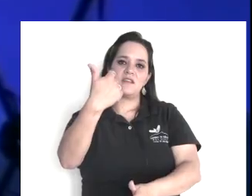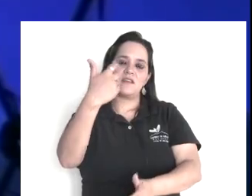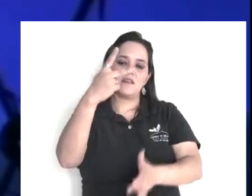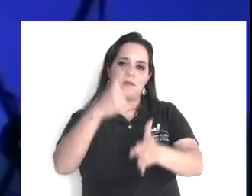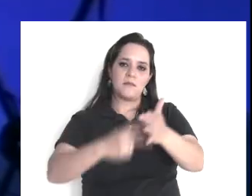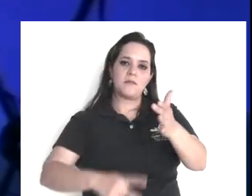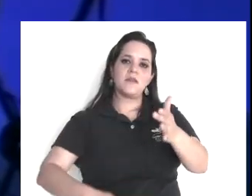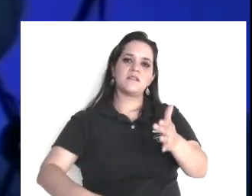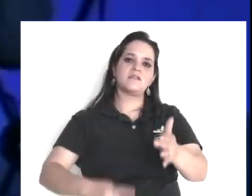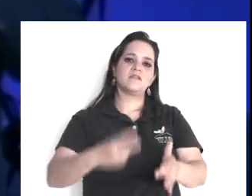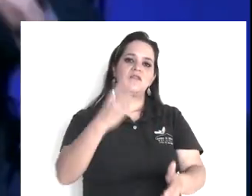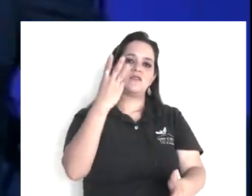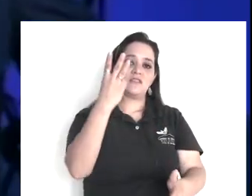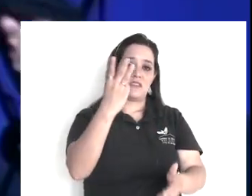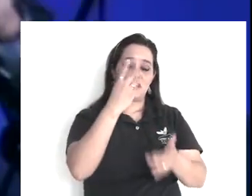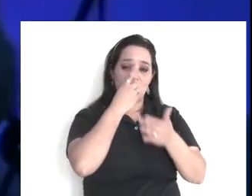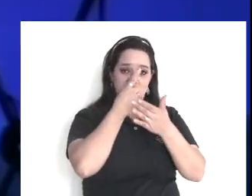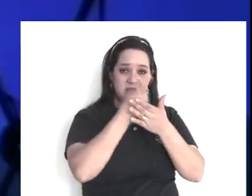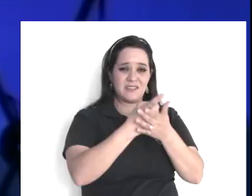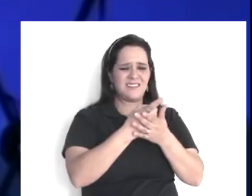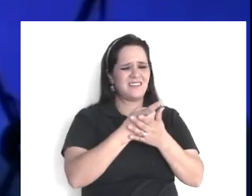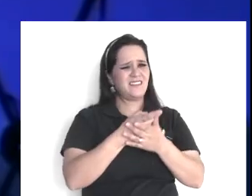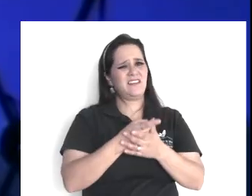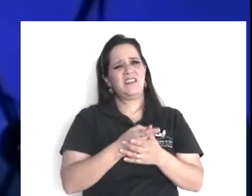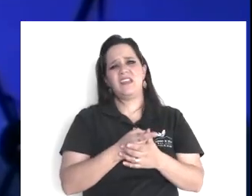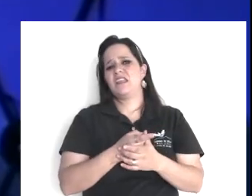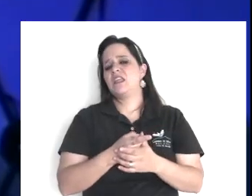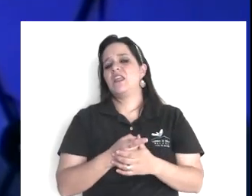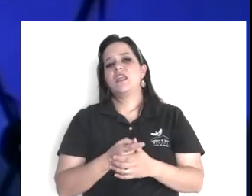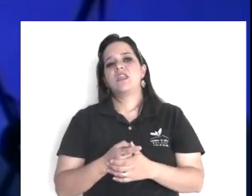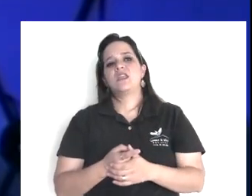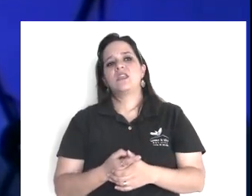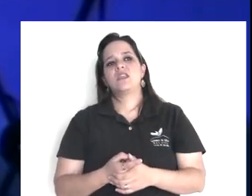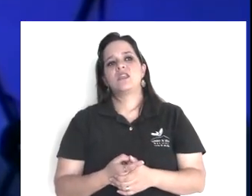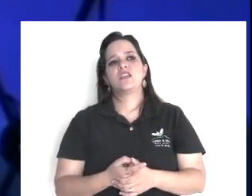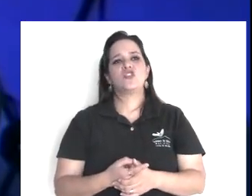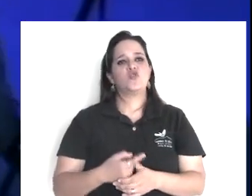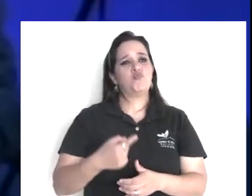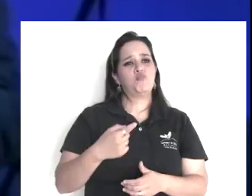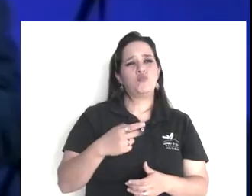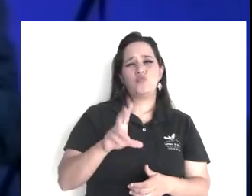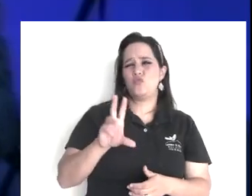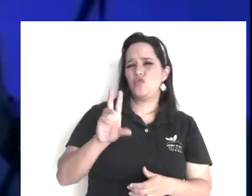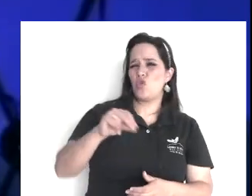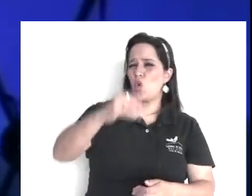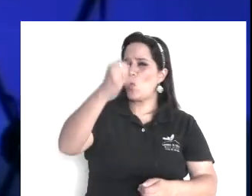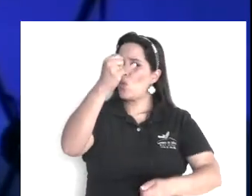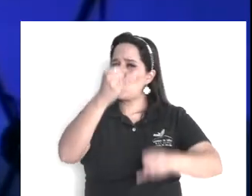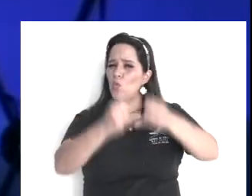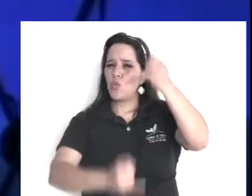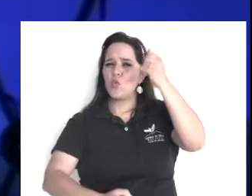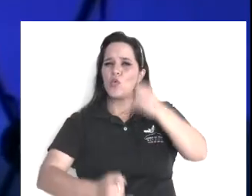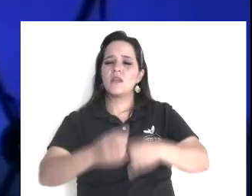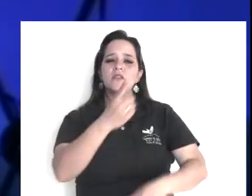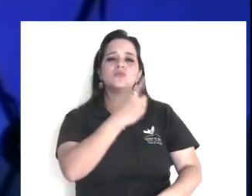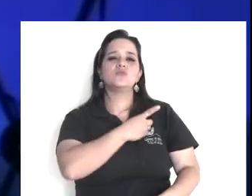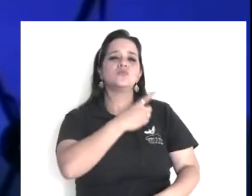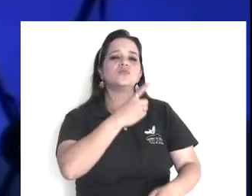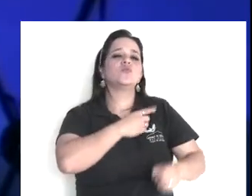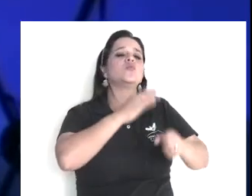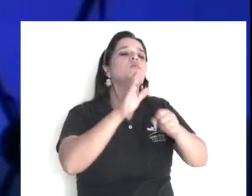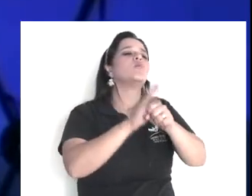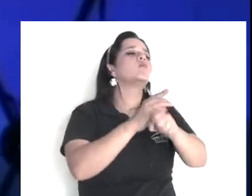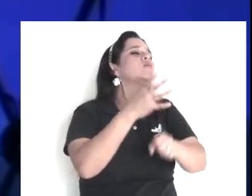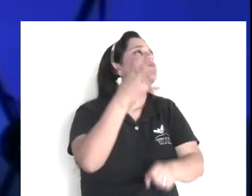11, 3, dice, no argüirá por lo que oigan sus oídos, argüir